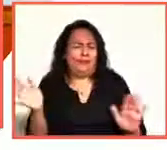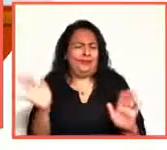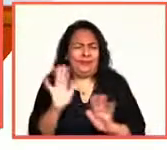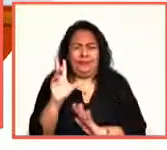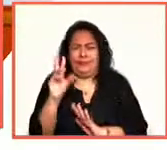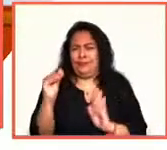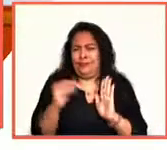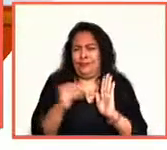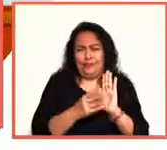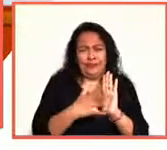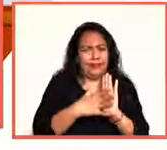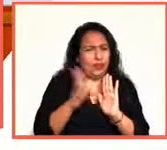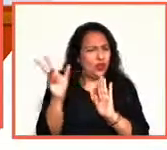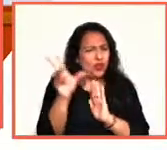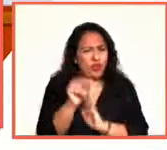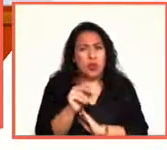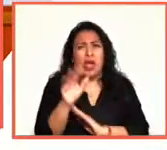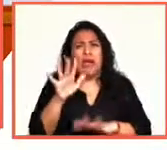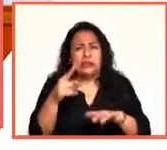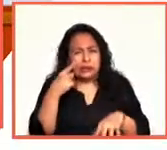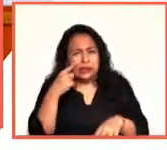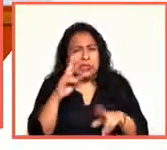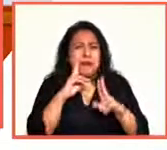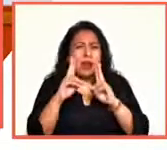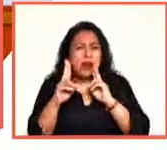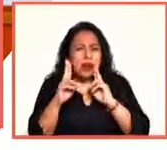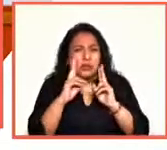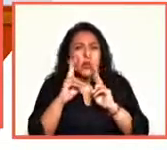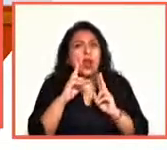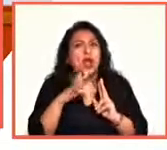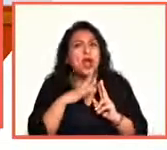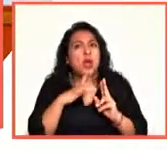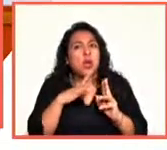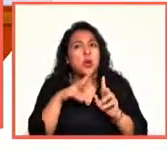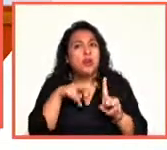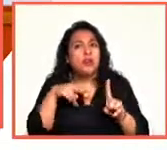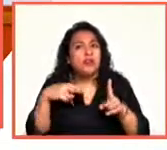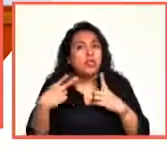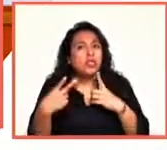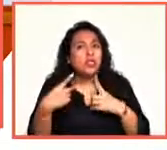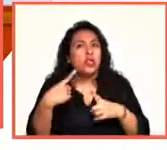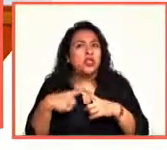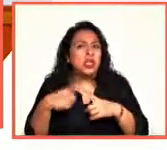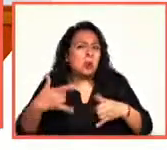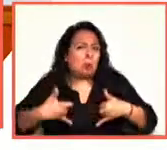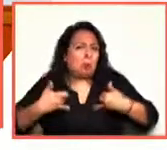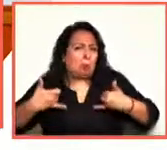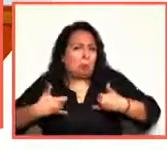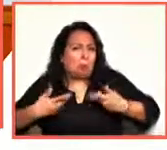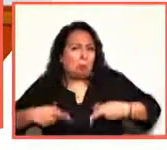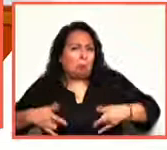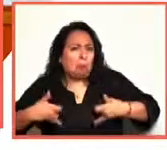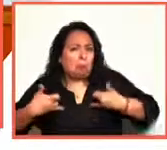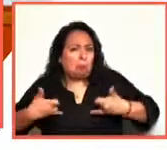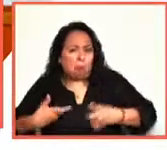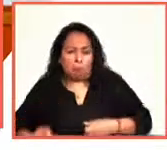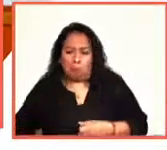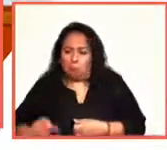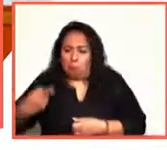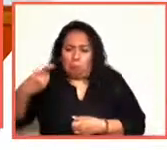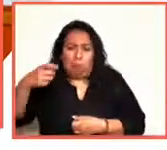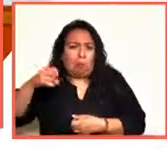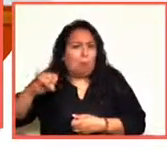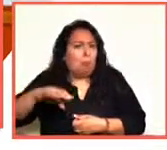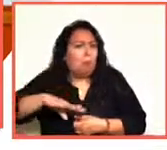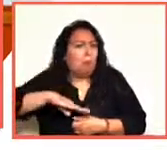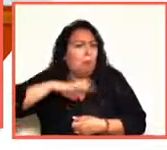la narración está hecha desde el punto de vista de un chaval joven que ha crecido con eso y lo maneja